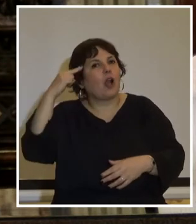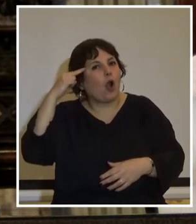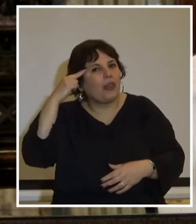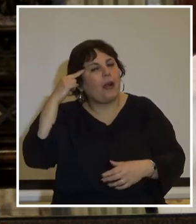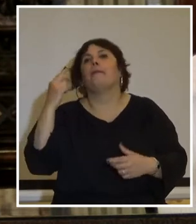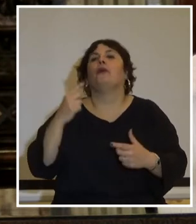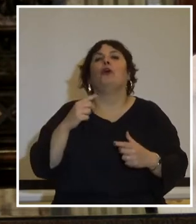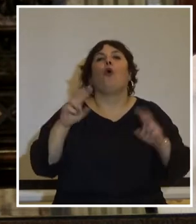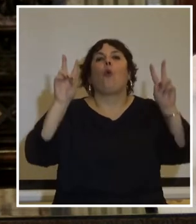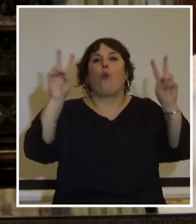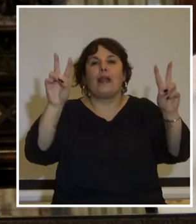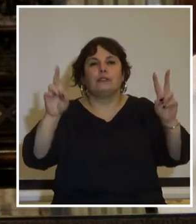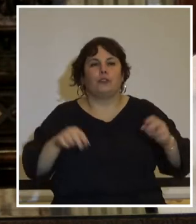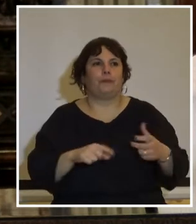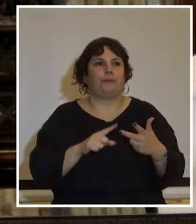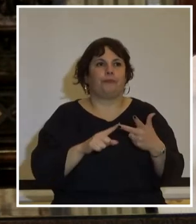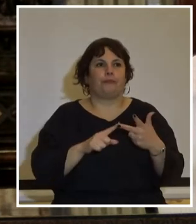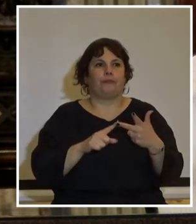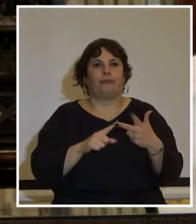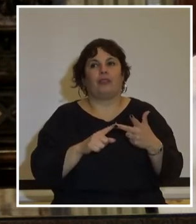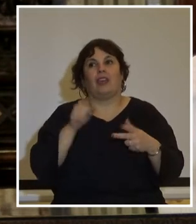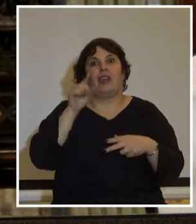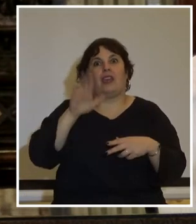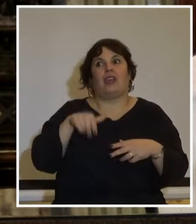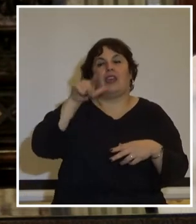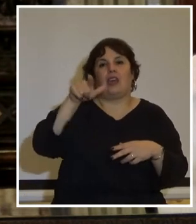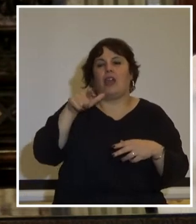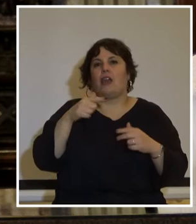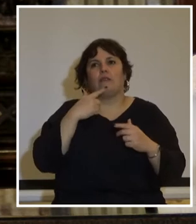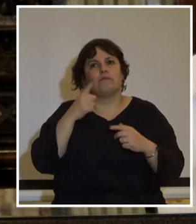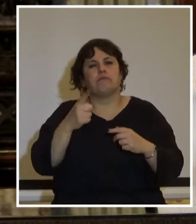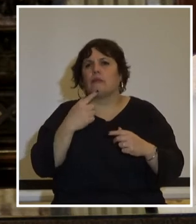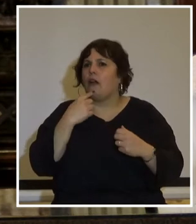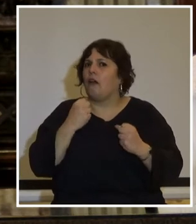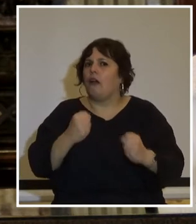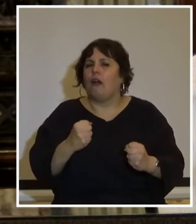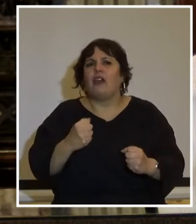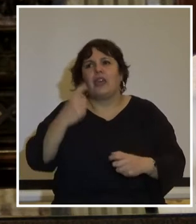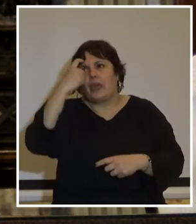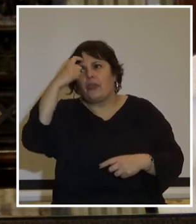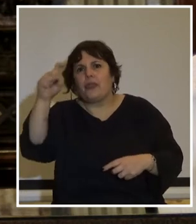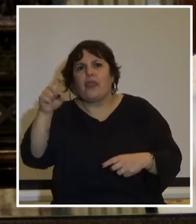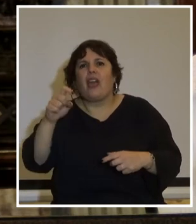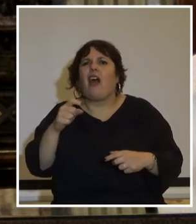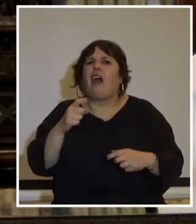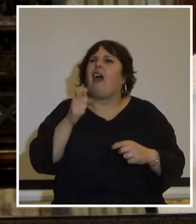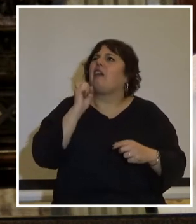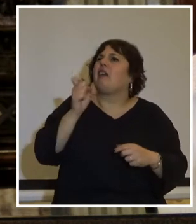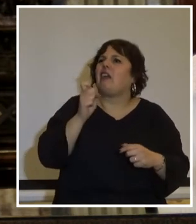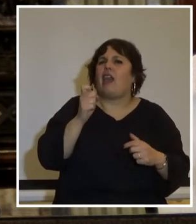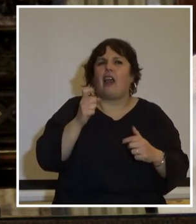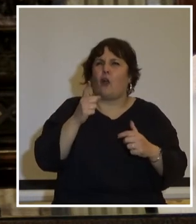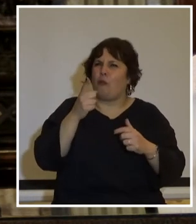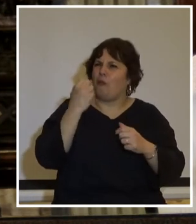a Wilson Ferreri Aldunate, que afirmó la idea de que quien rompía la